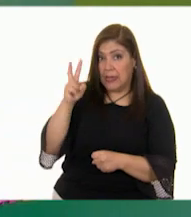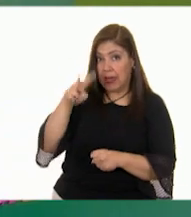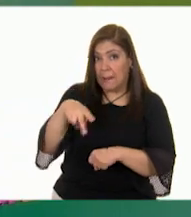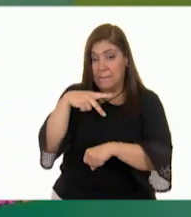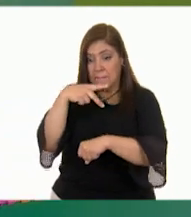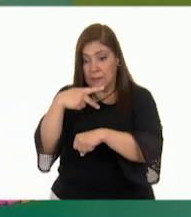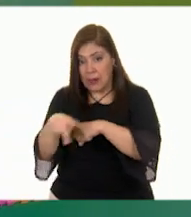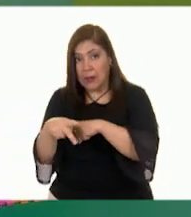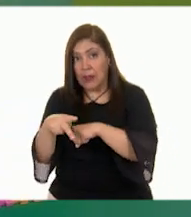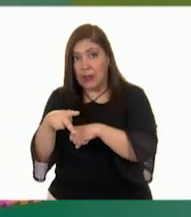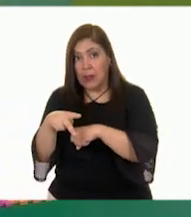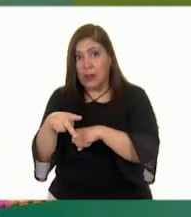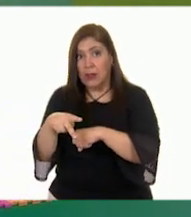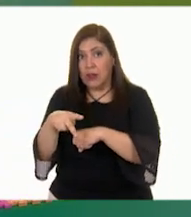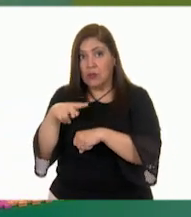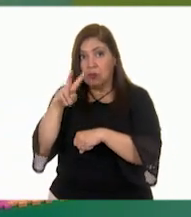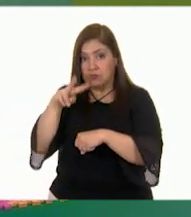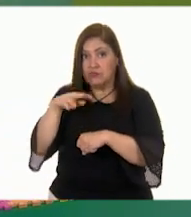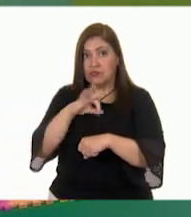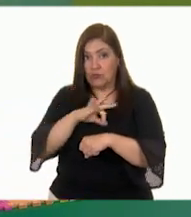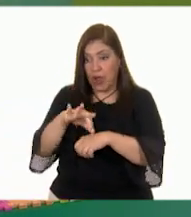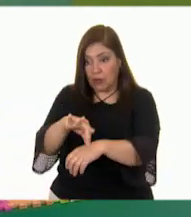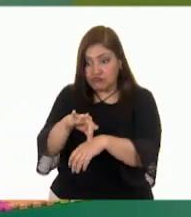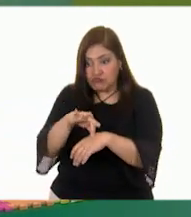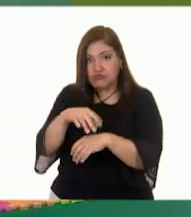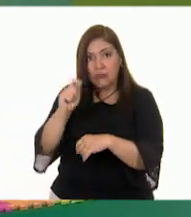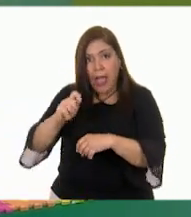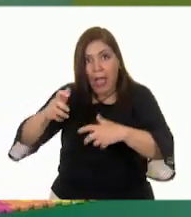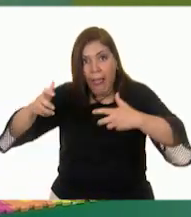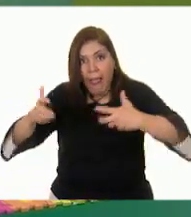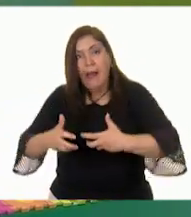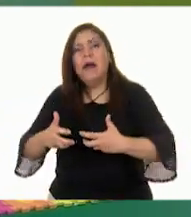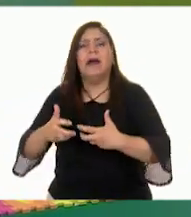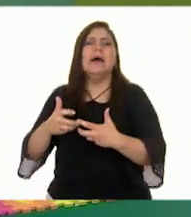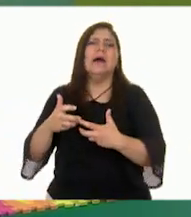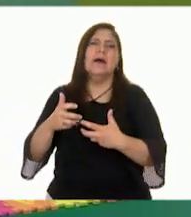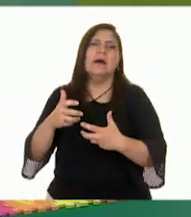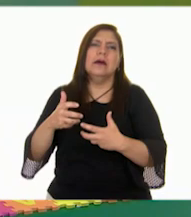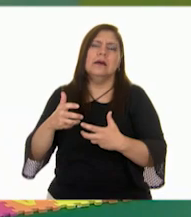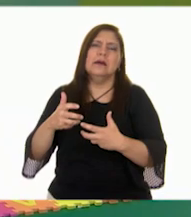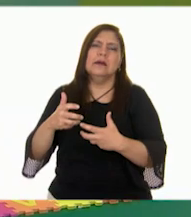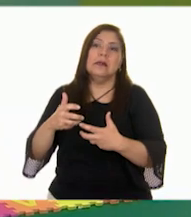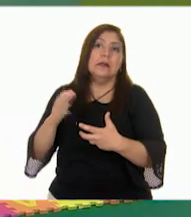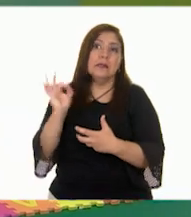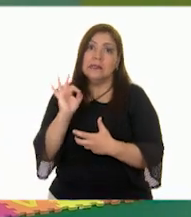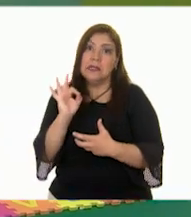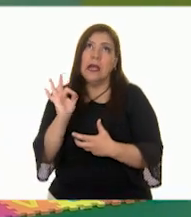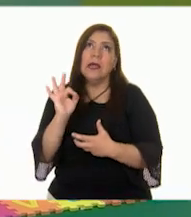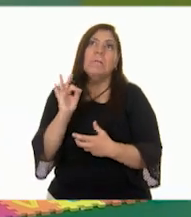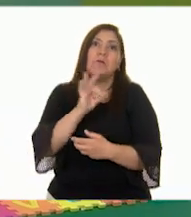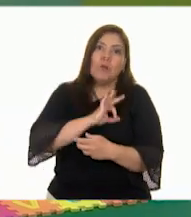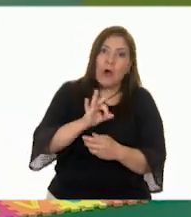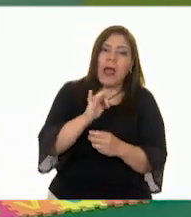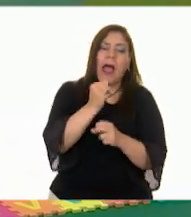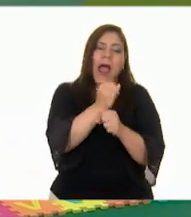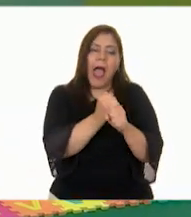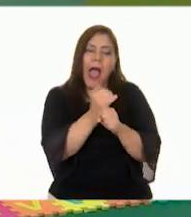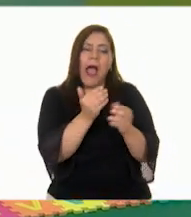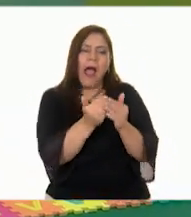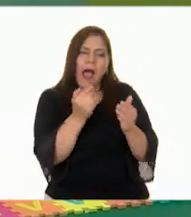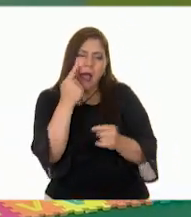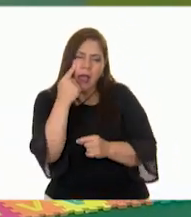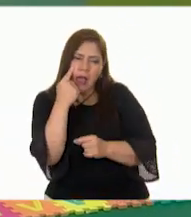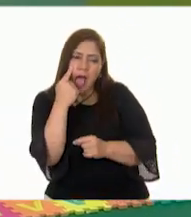representa para ti un riesgo. Y si te es posible, ¡investiga! Porque así